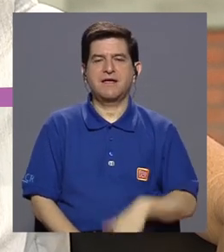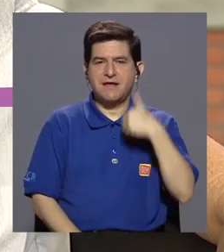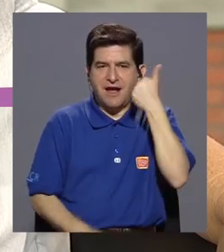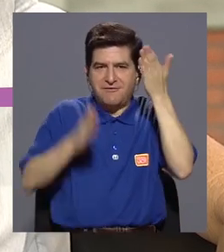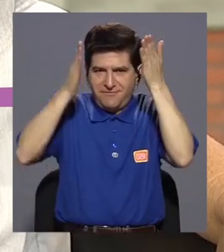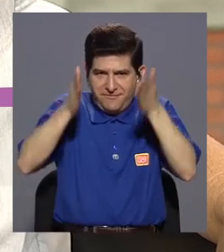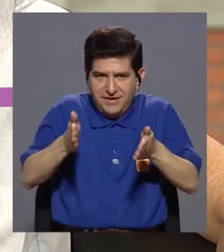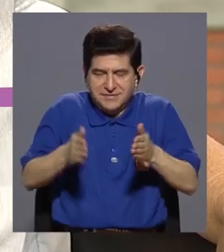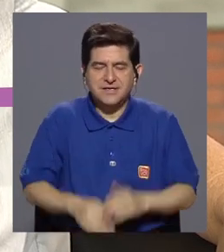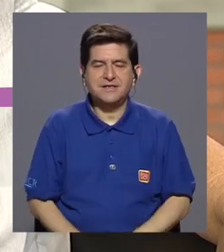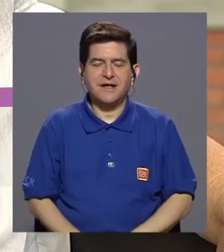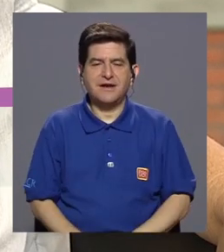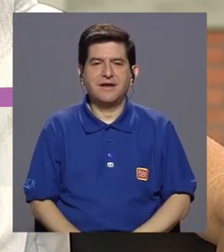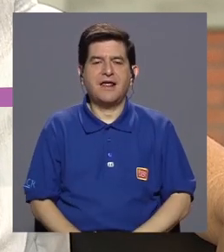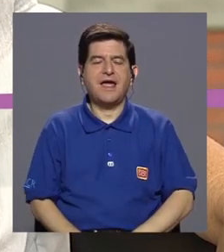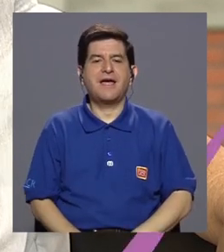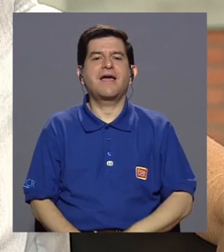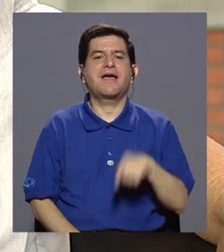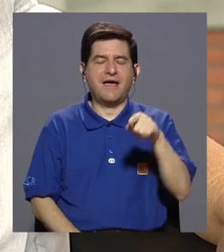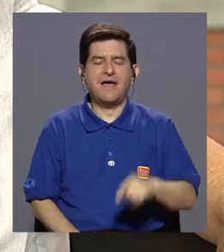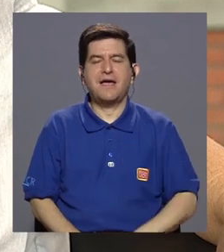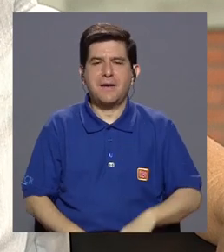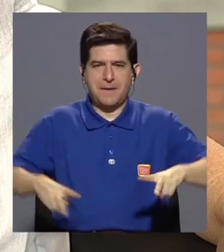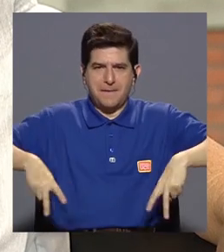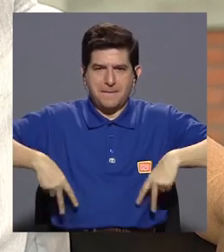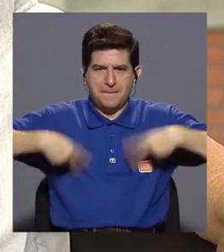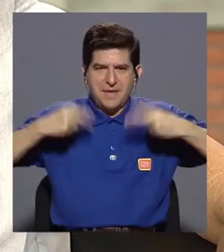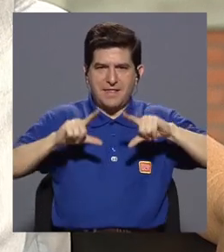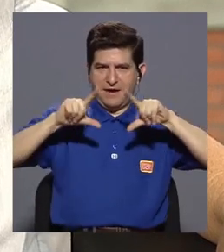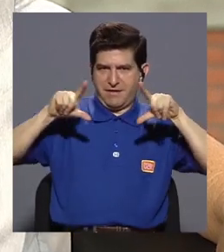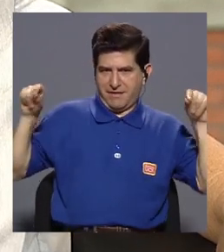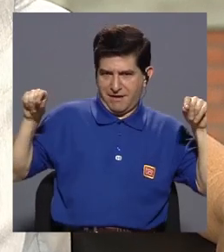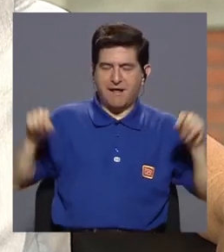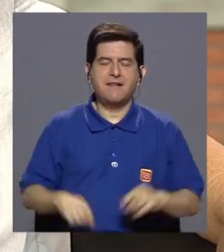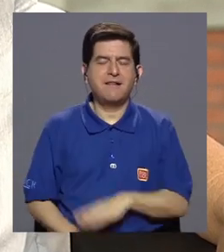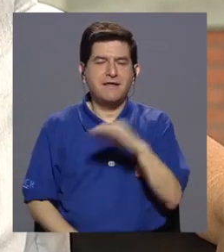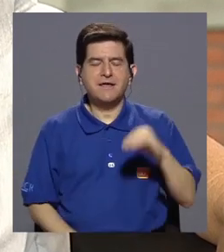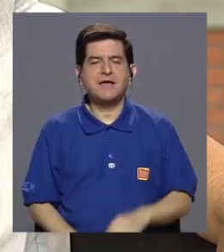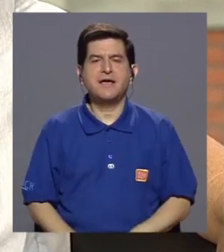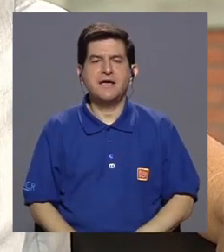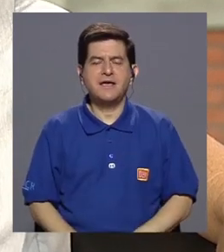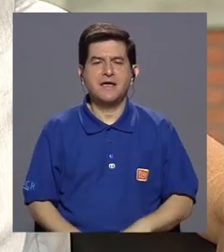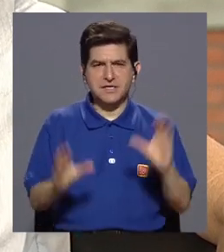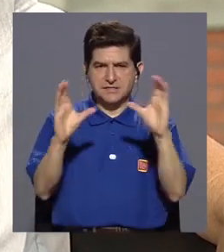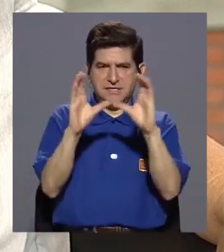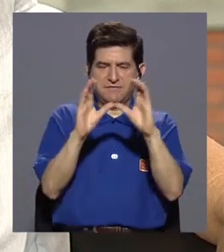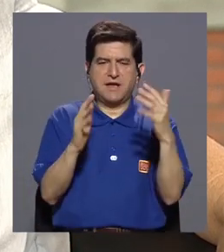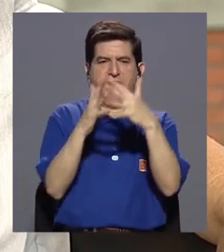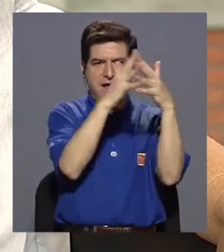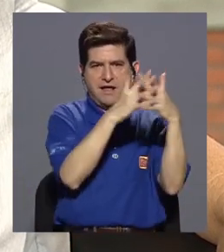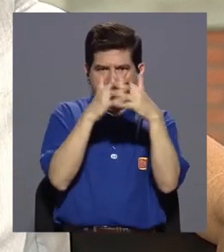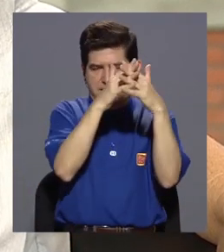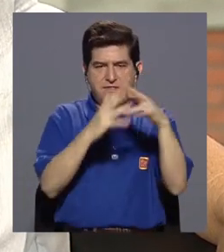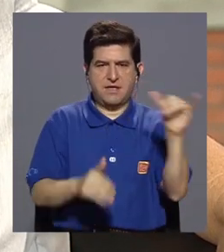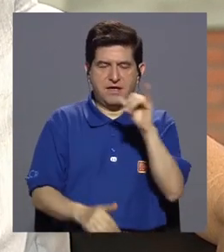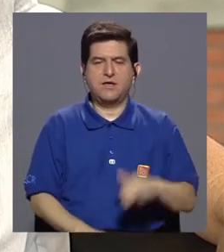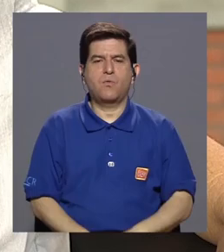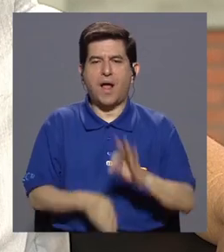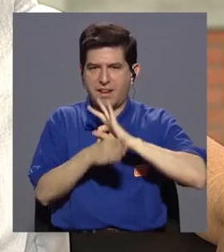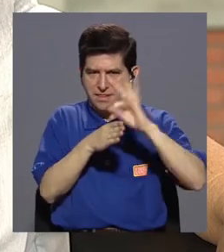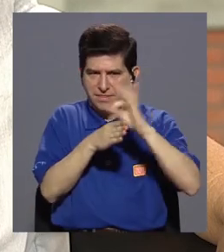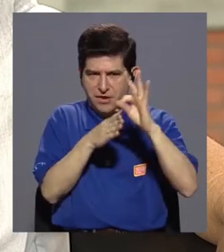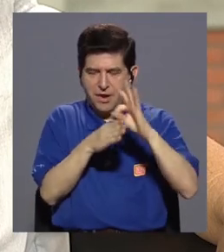facilitadora en Radical Aliveness y certificada en Estados Unidos, así como